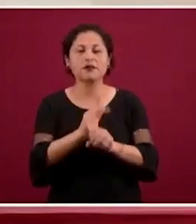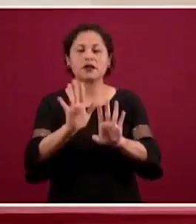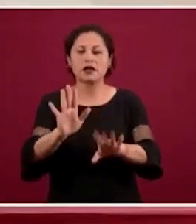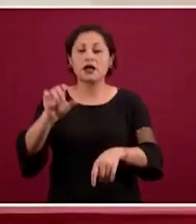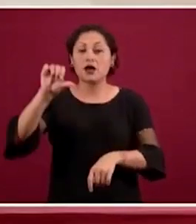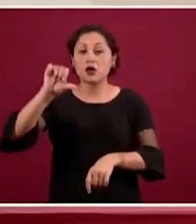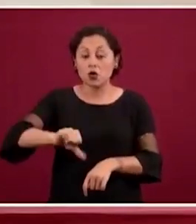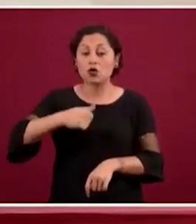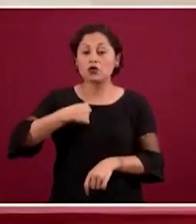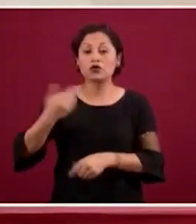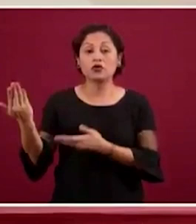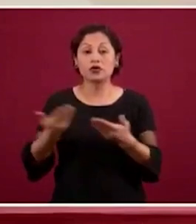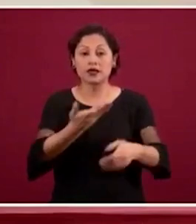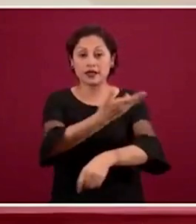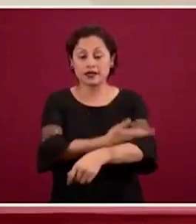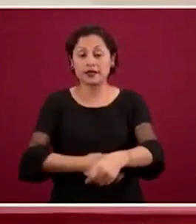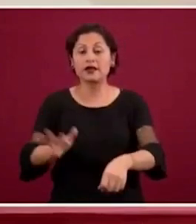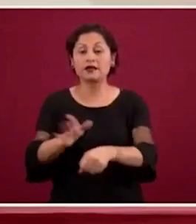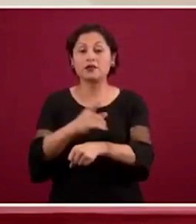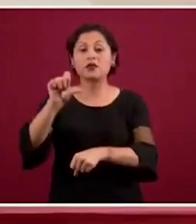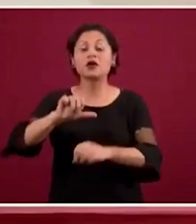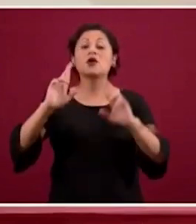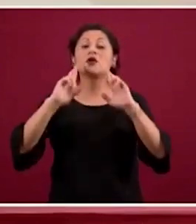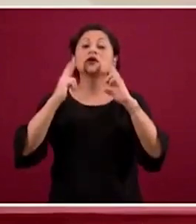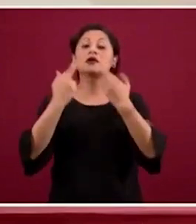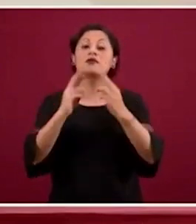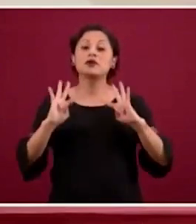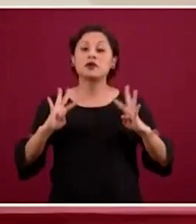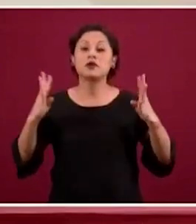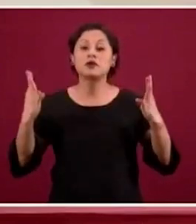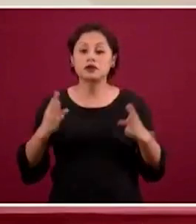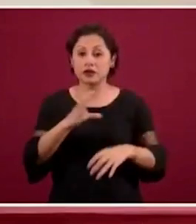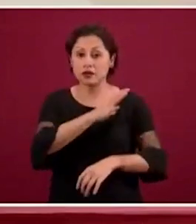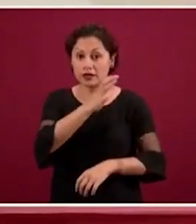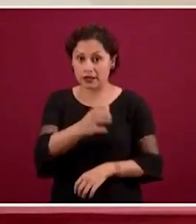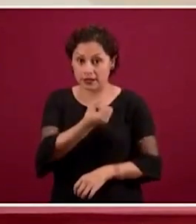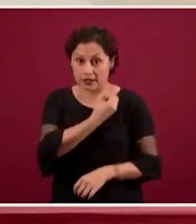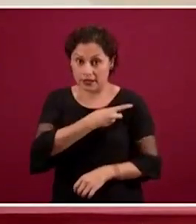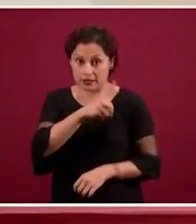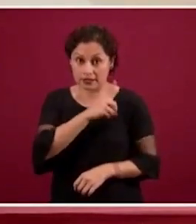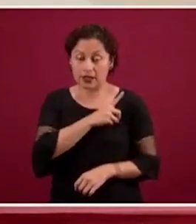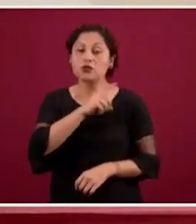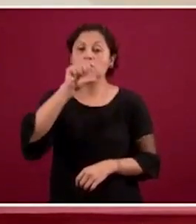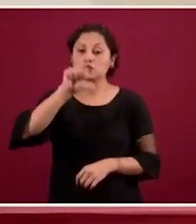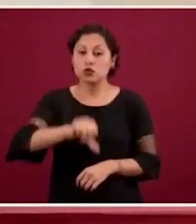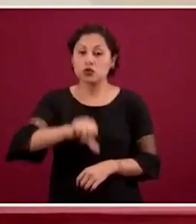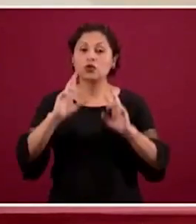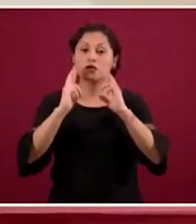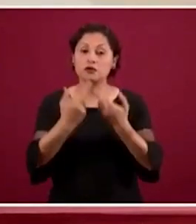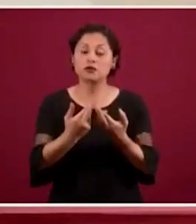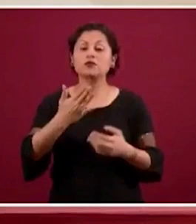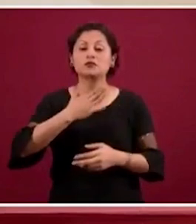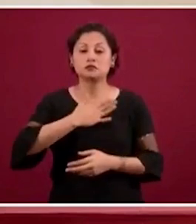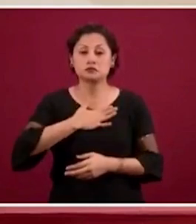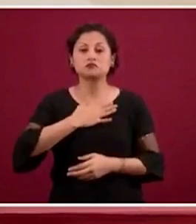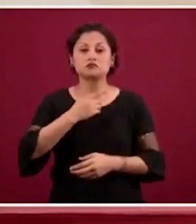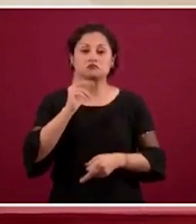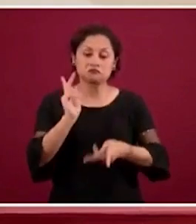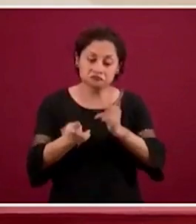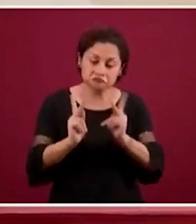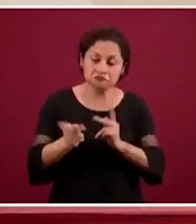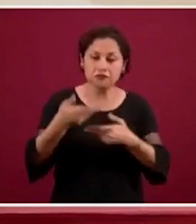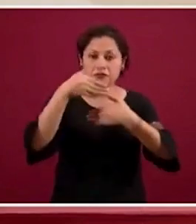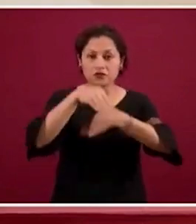sesión del Consejo de Salubridad General precisamente una serie de elementos que debemos considerar